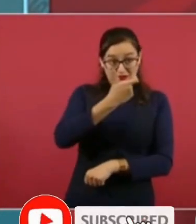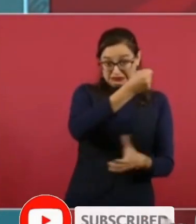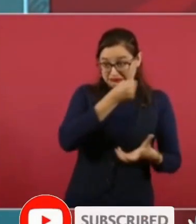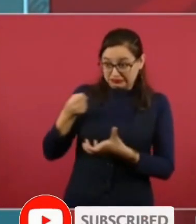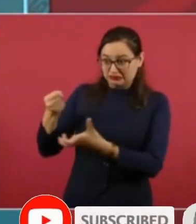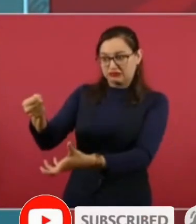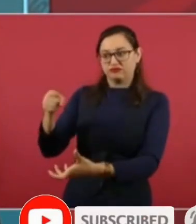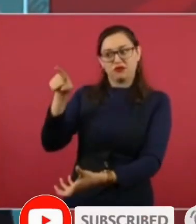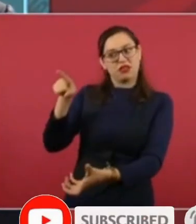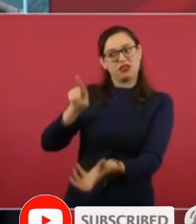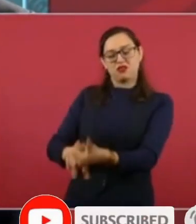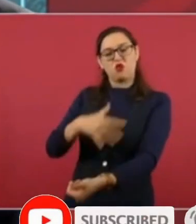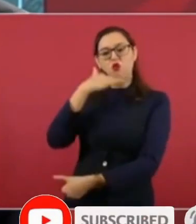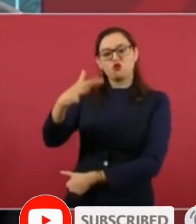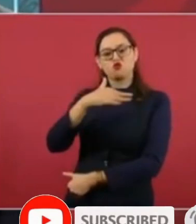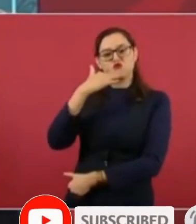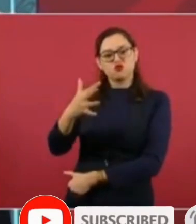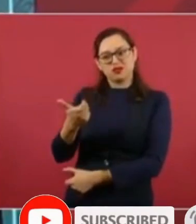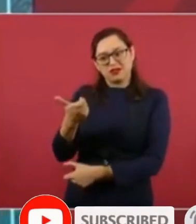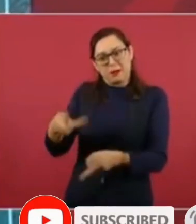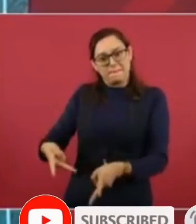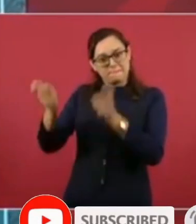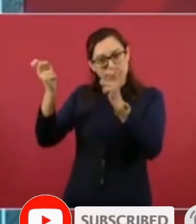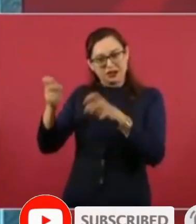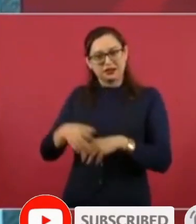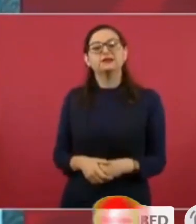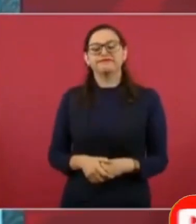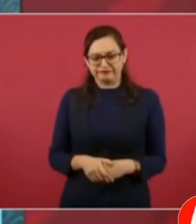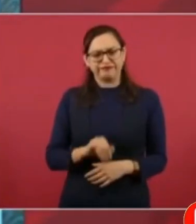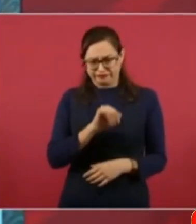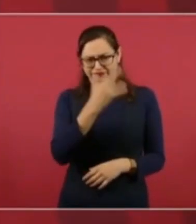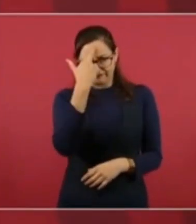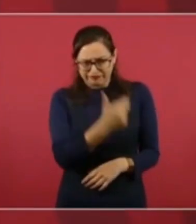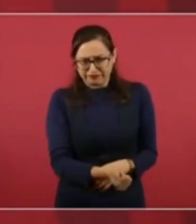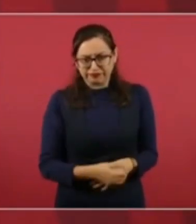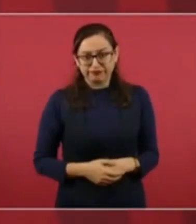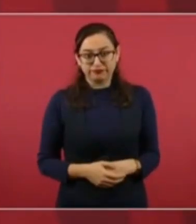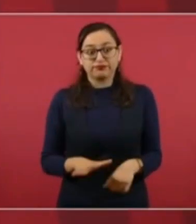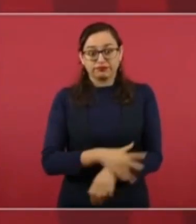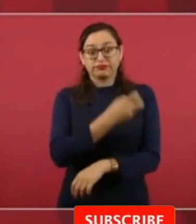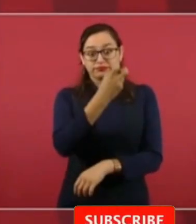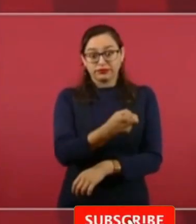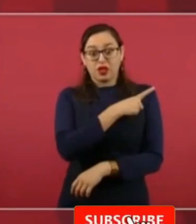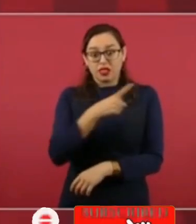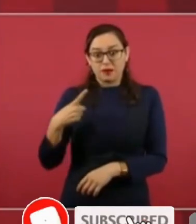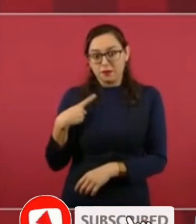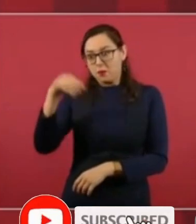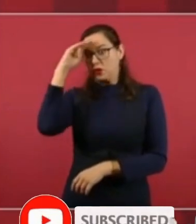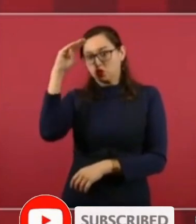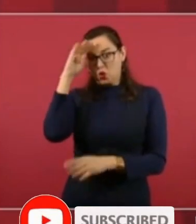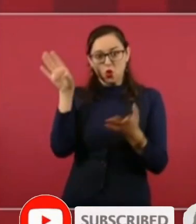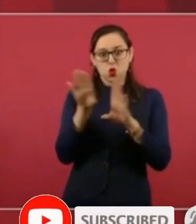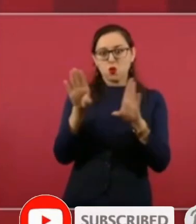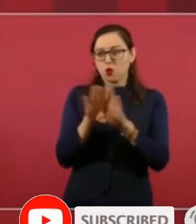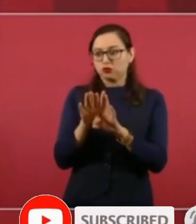que además la entrega sea de manera directa pero esas